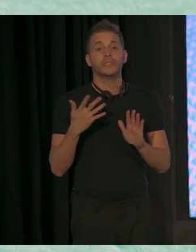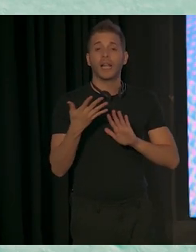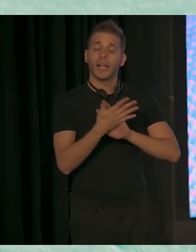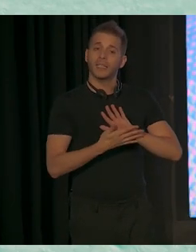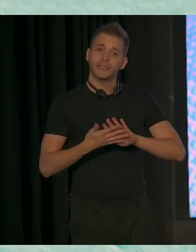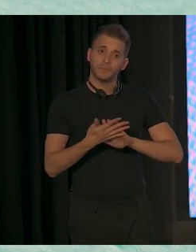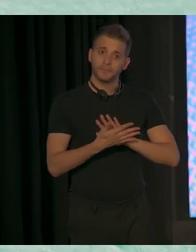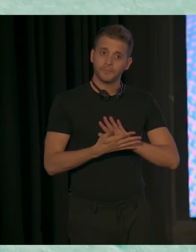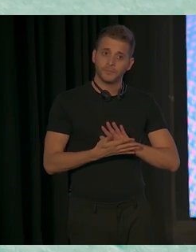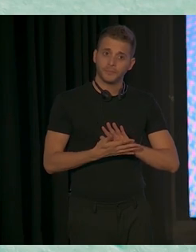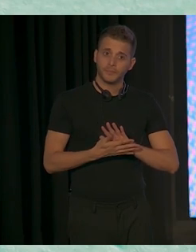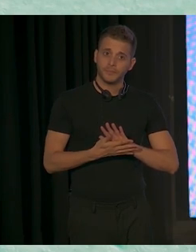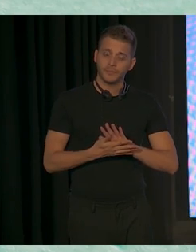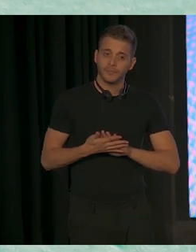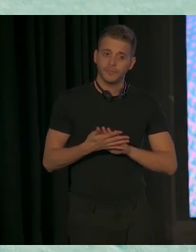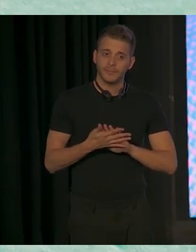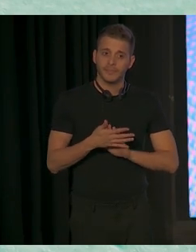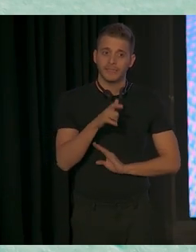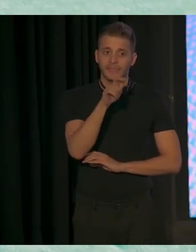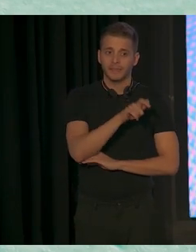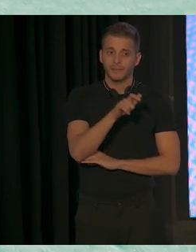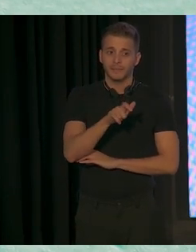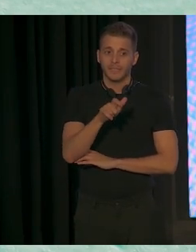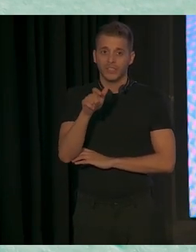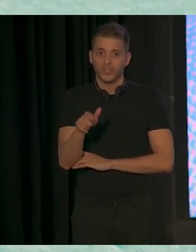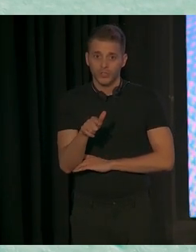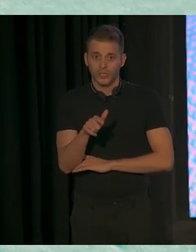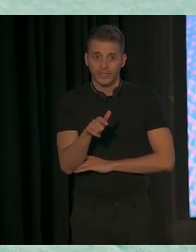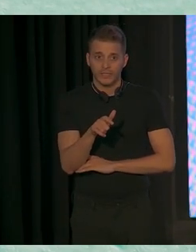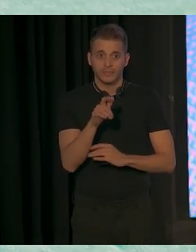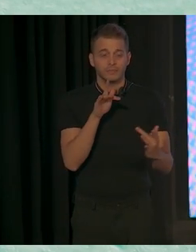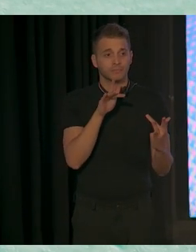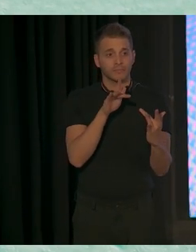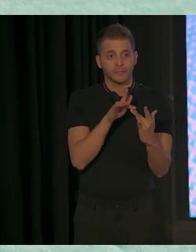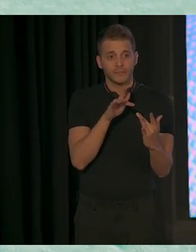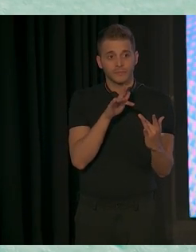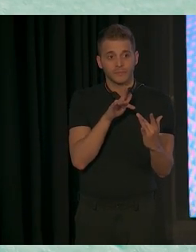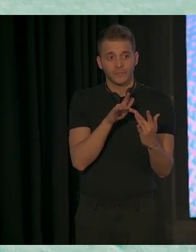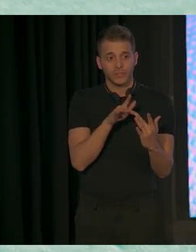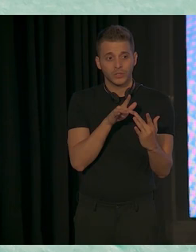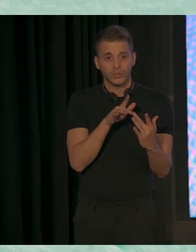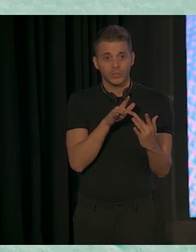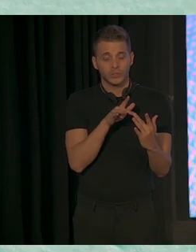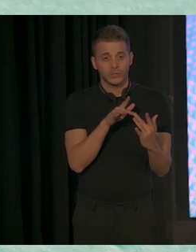las personas, se hablan entre uno y así tenemos...